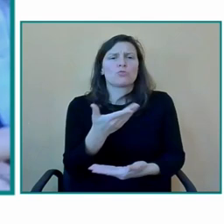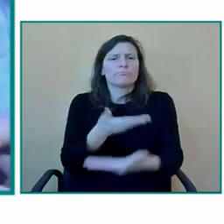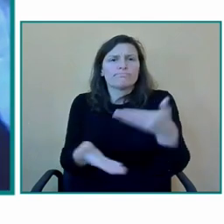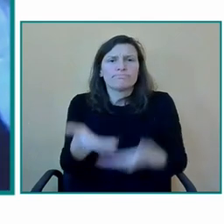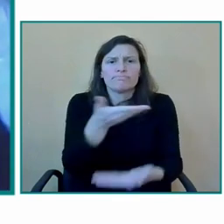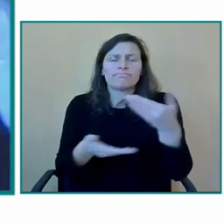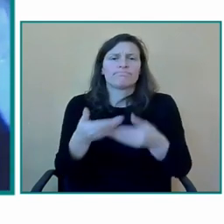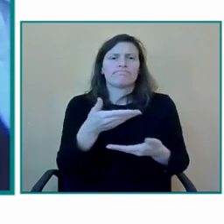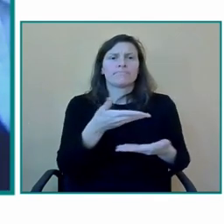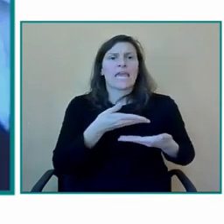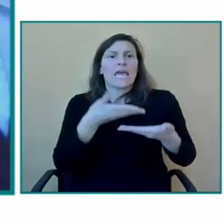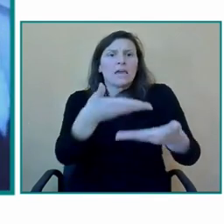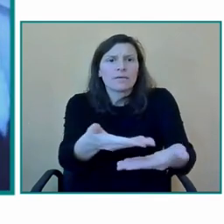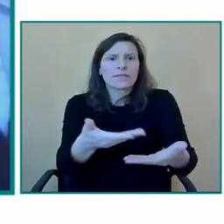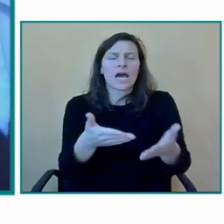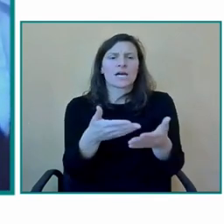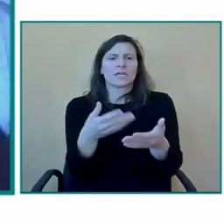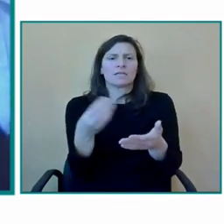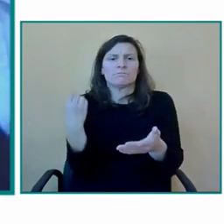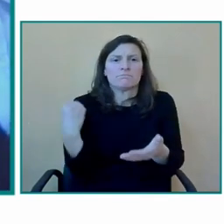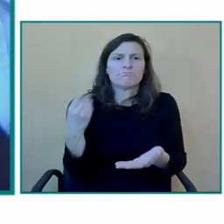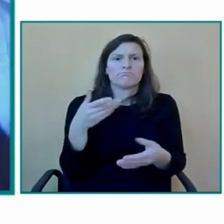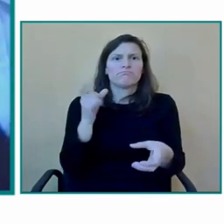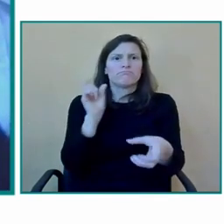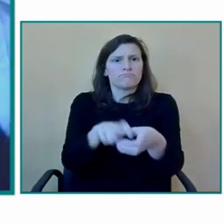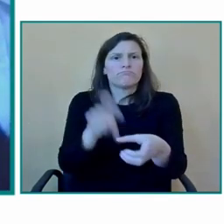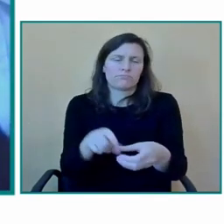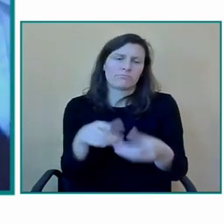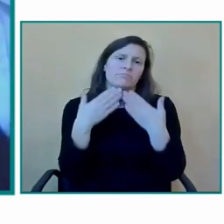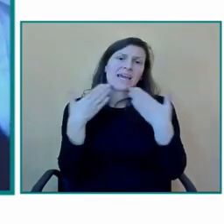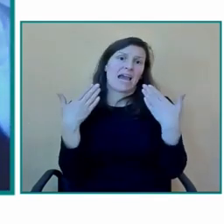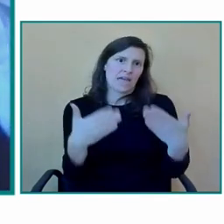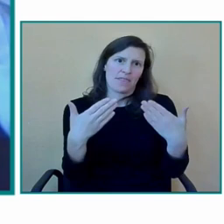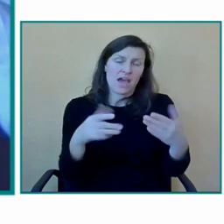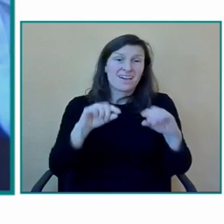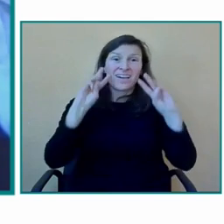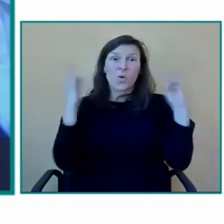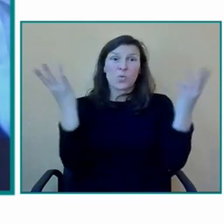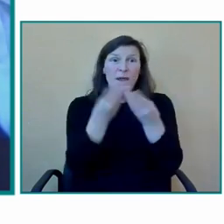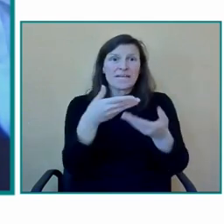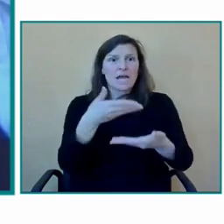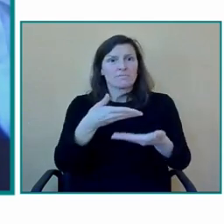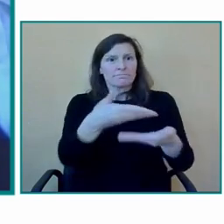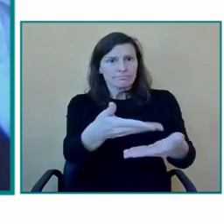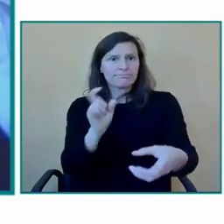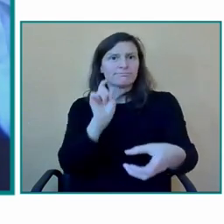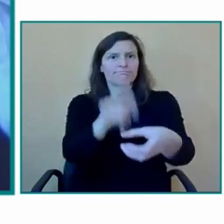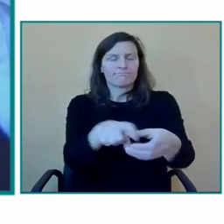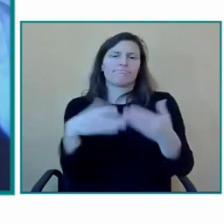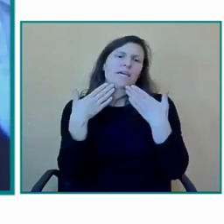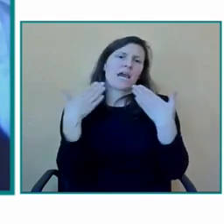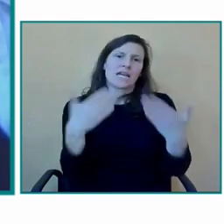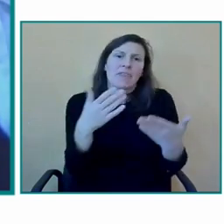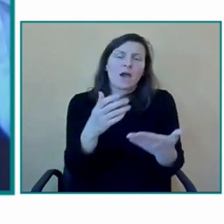invitarnos, entusiasmarnos a que estemos en esta maravillosa charla, en esta oportunidad fantástica